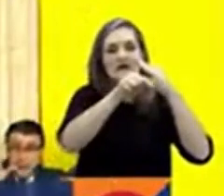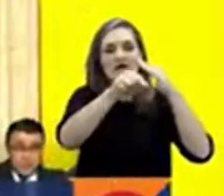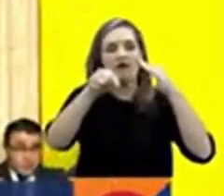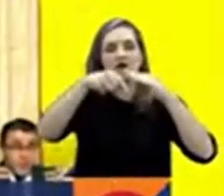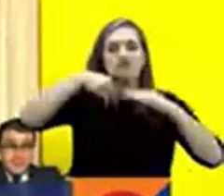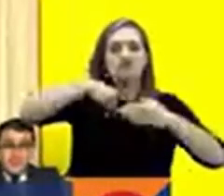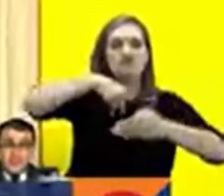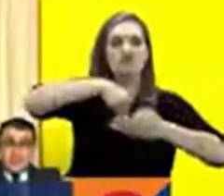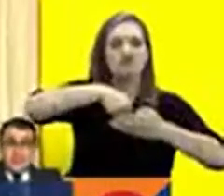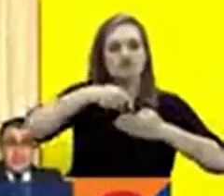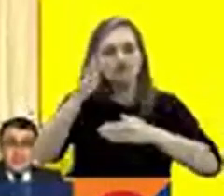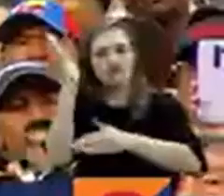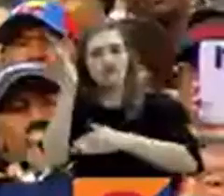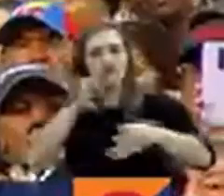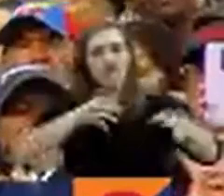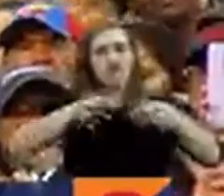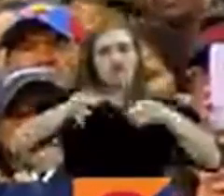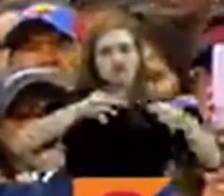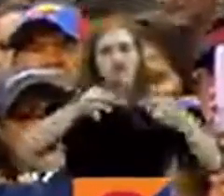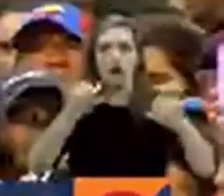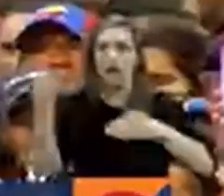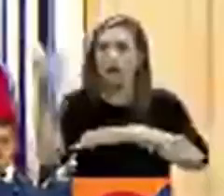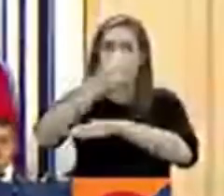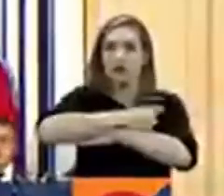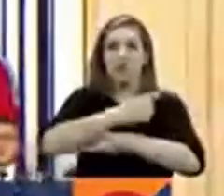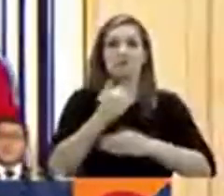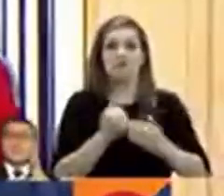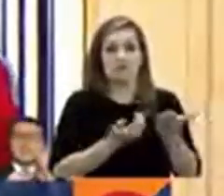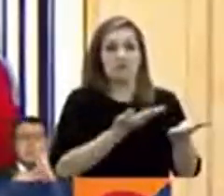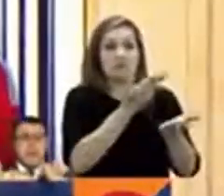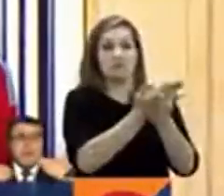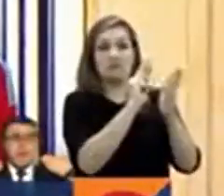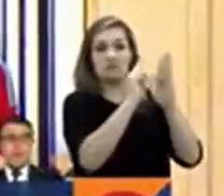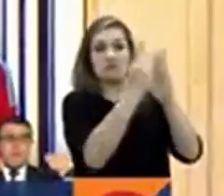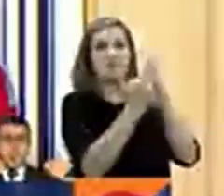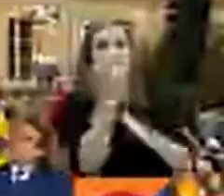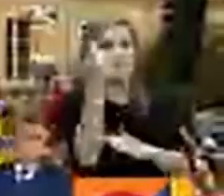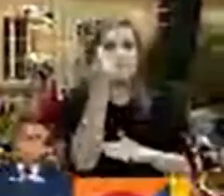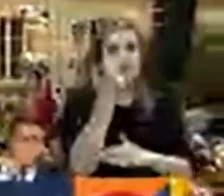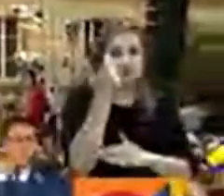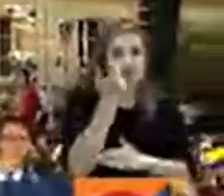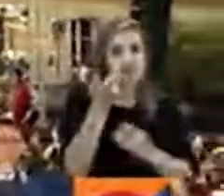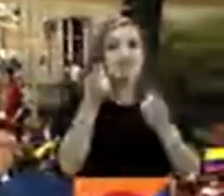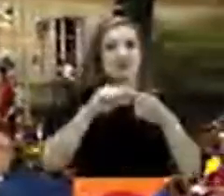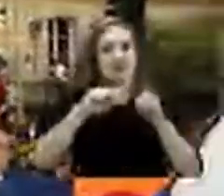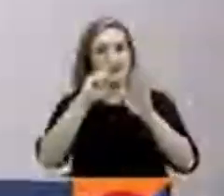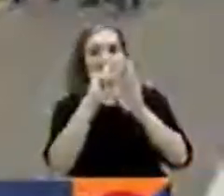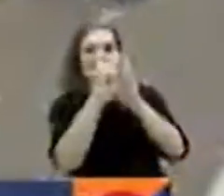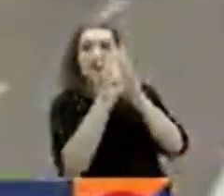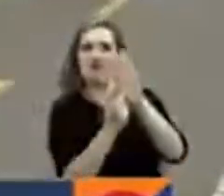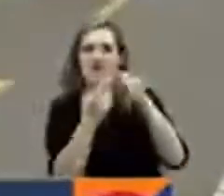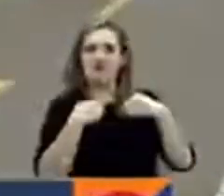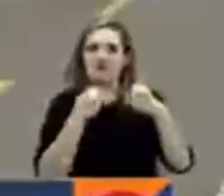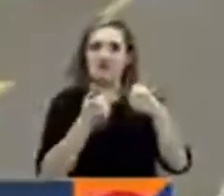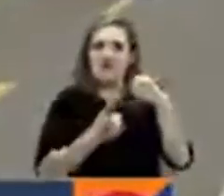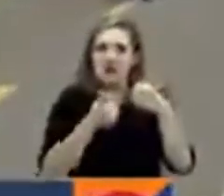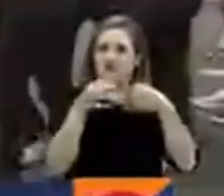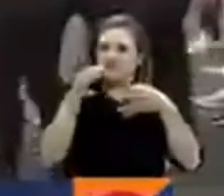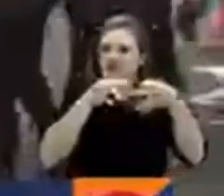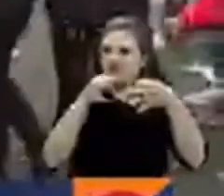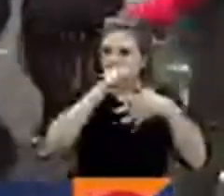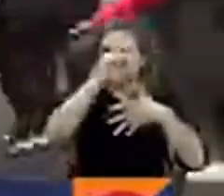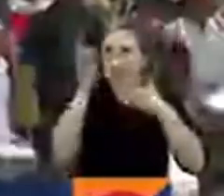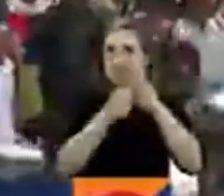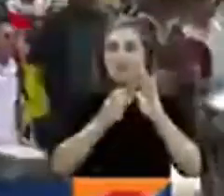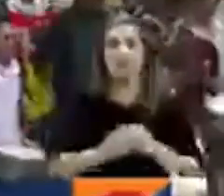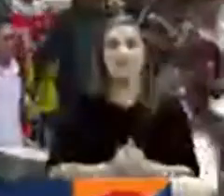Petro ratificó que su gobierno presentará la reforma pensional. Habló de nuevo de los pilares de la reforma a la salud. Las marchas